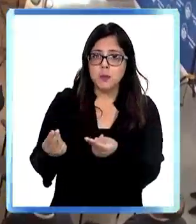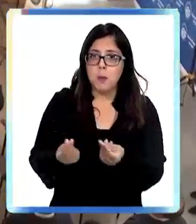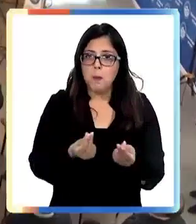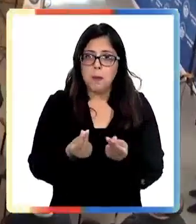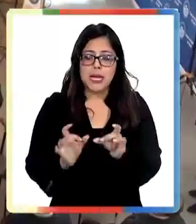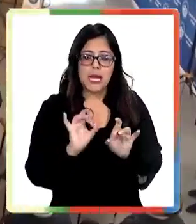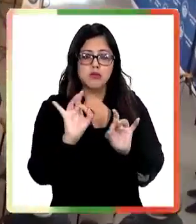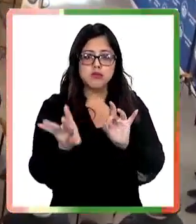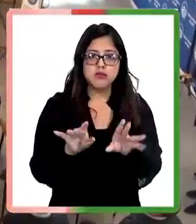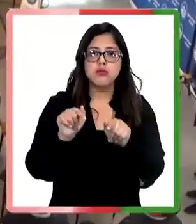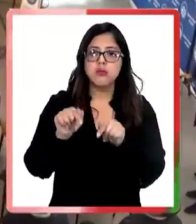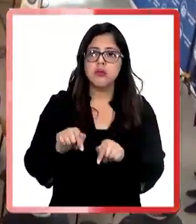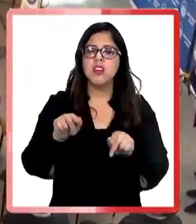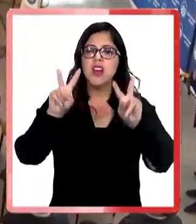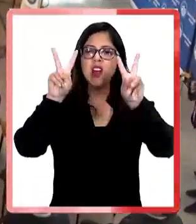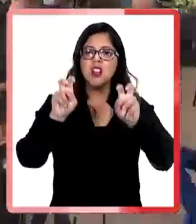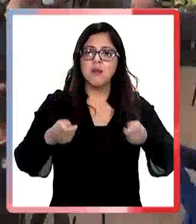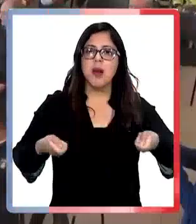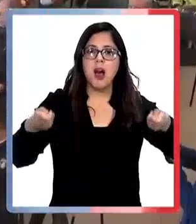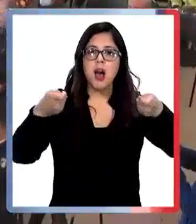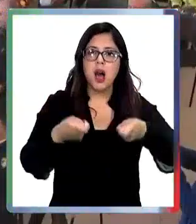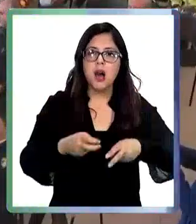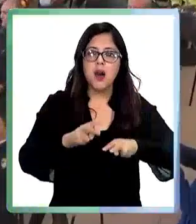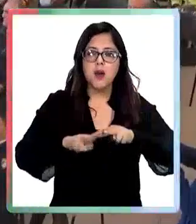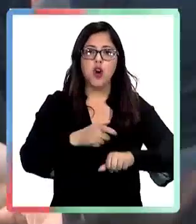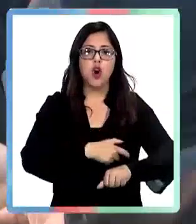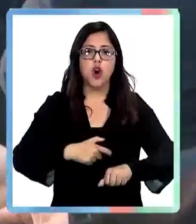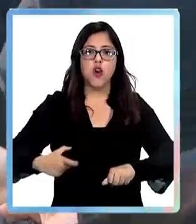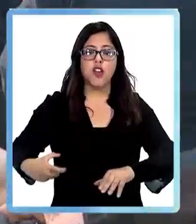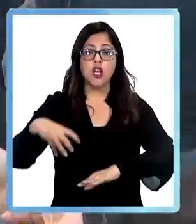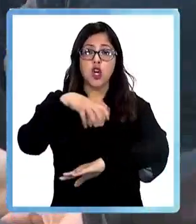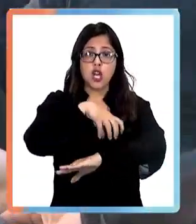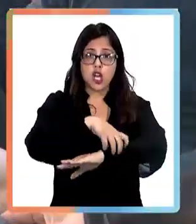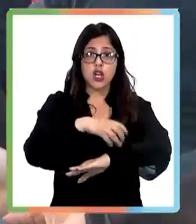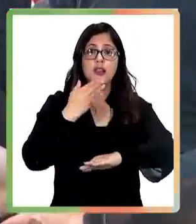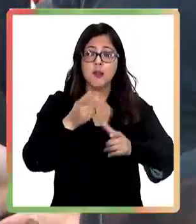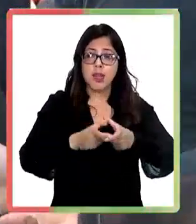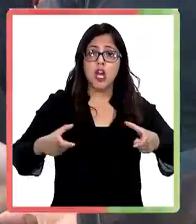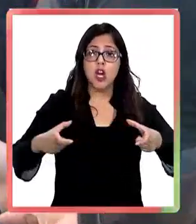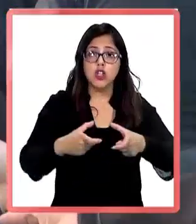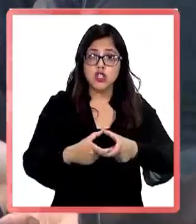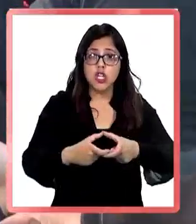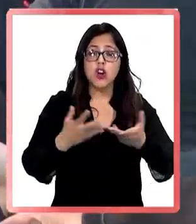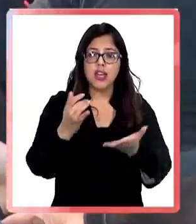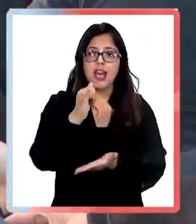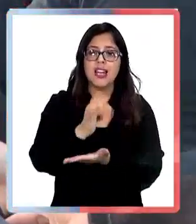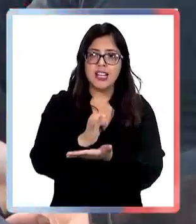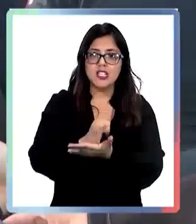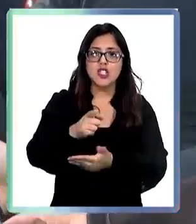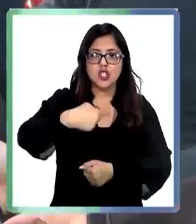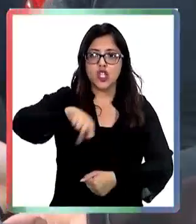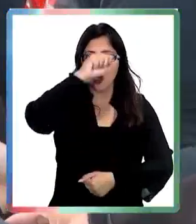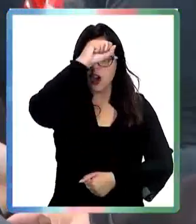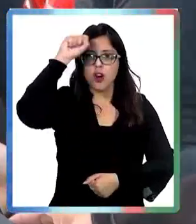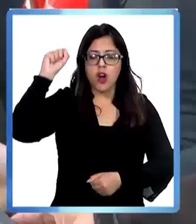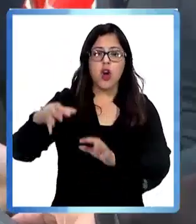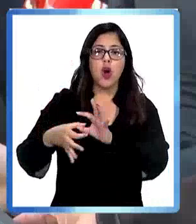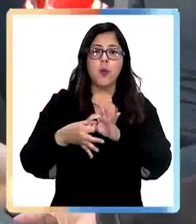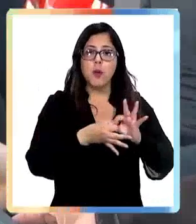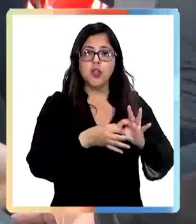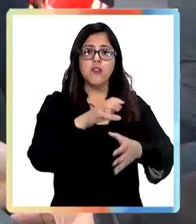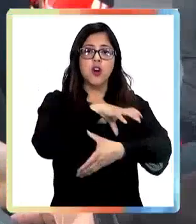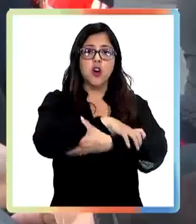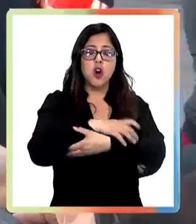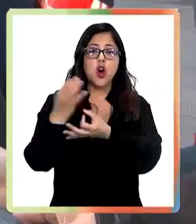Esto mediante un convenio por un total de 21 millones de pesos. Hemos tomado la decisión de poder llevar adelante